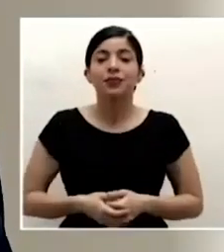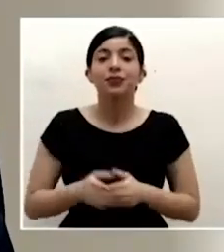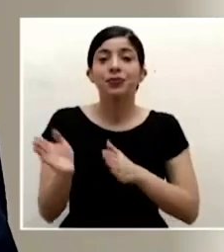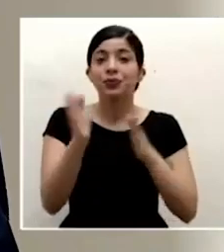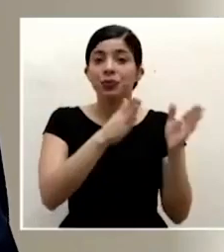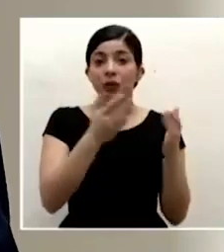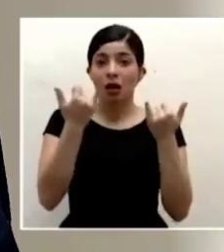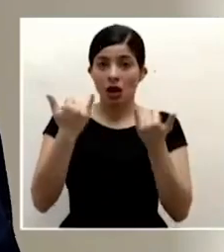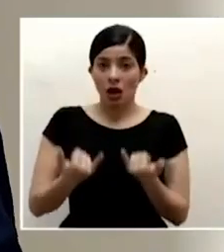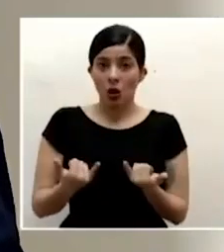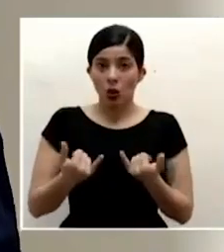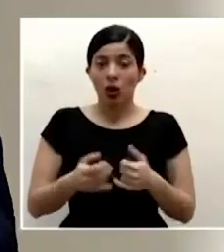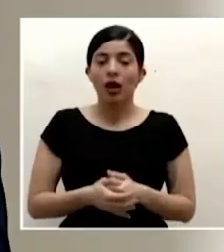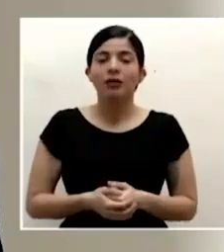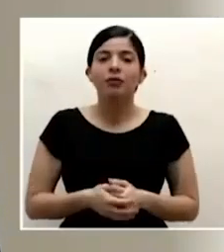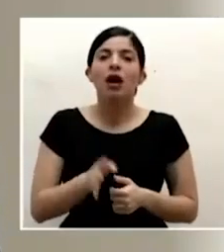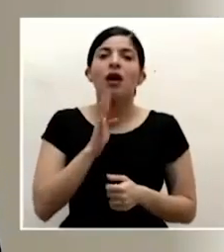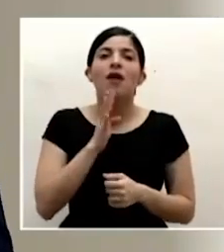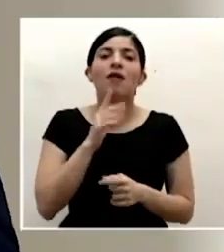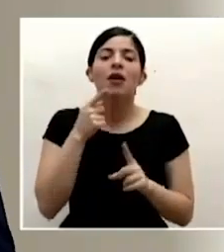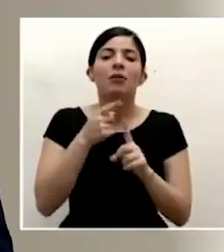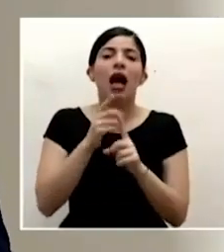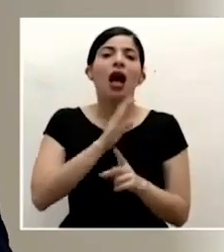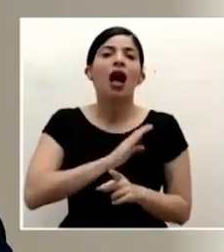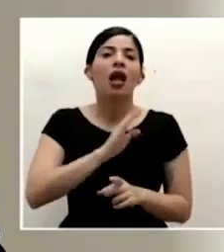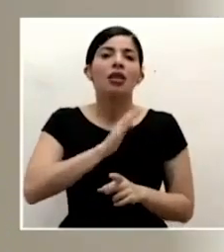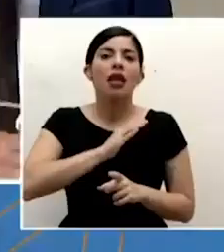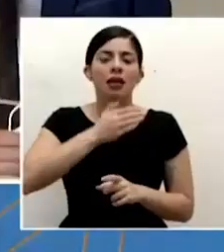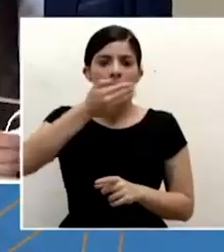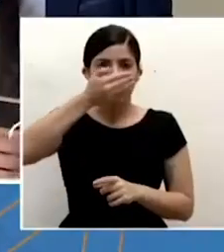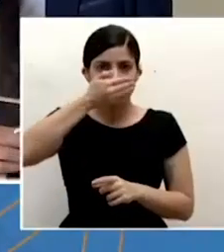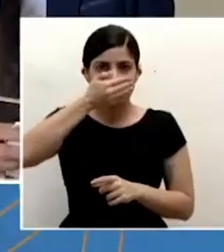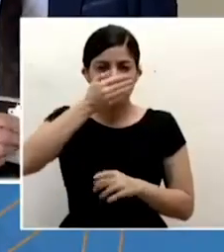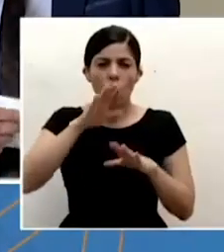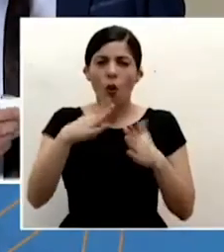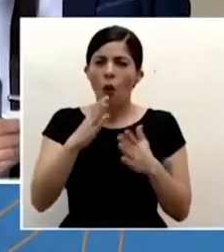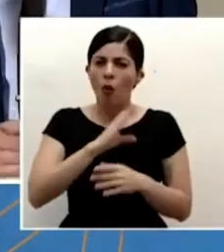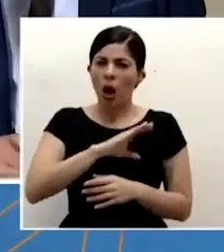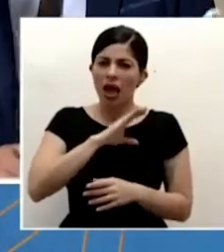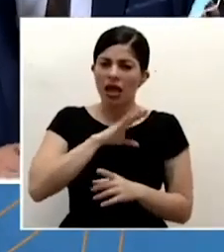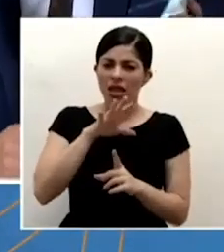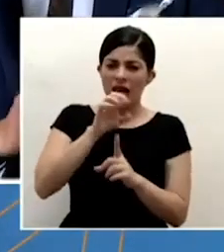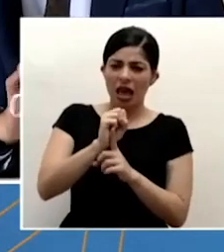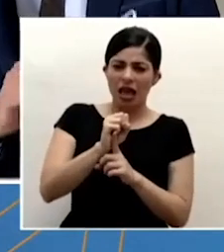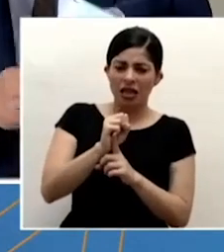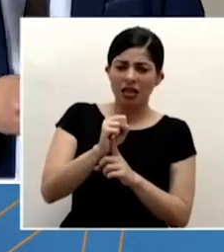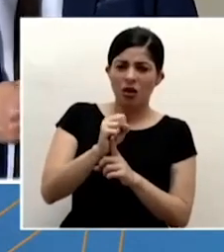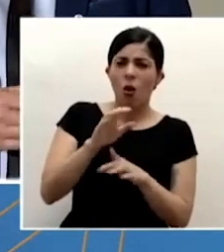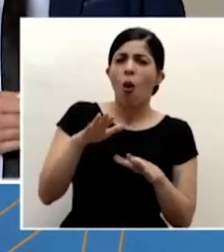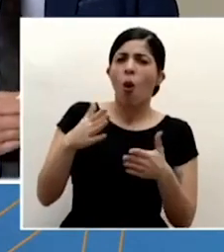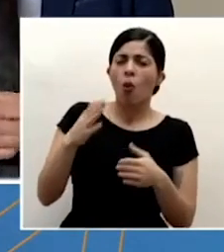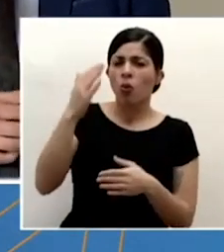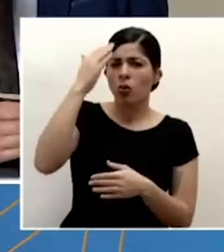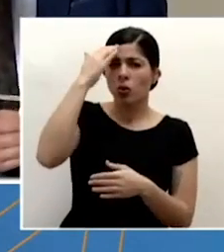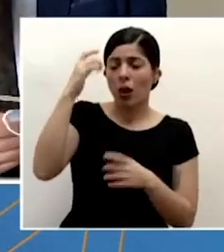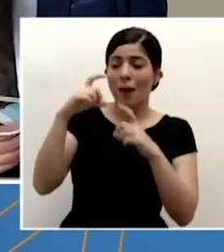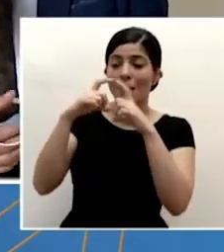hablar de la calidad de estas mascarillas como verificar que una mascarilla quirúrgica